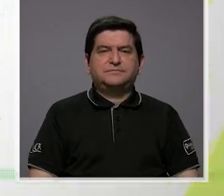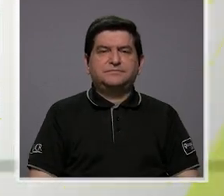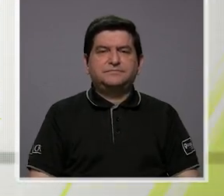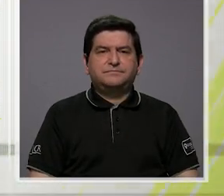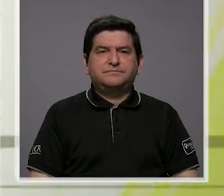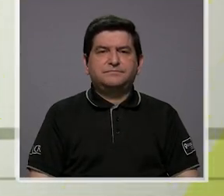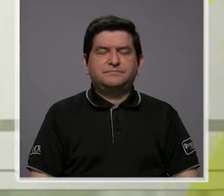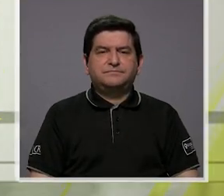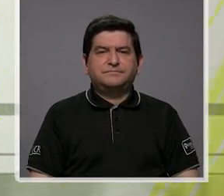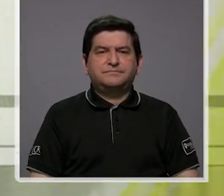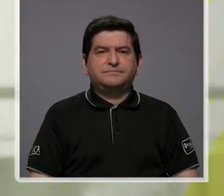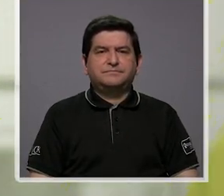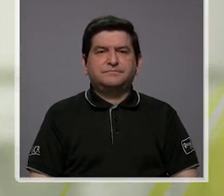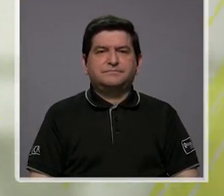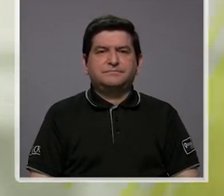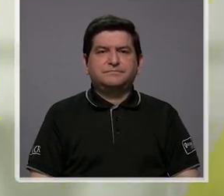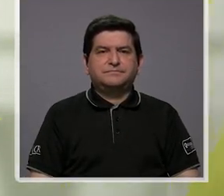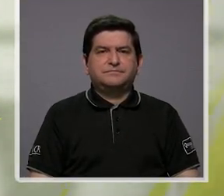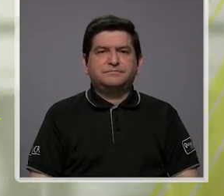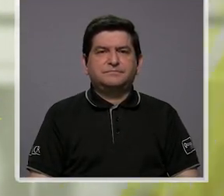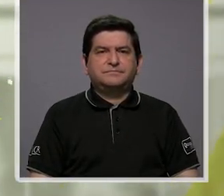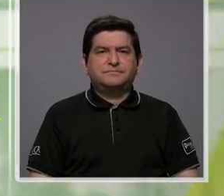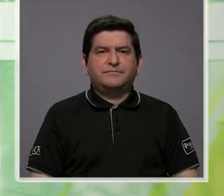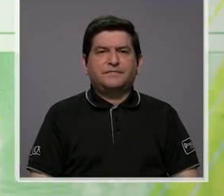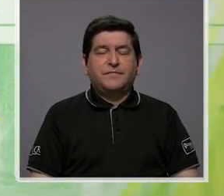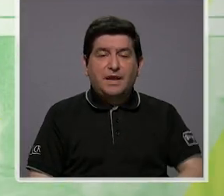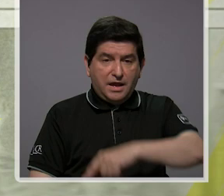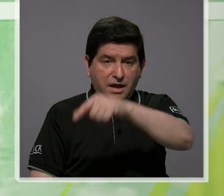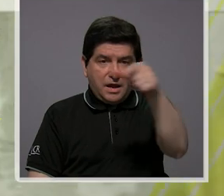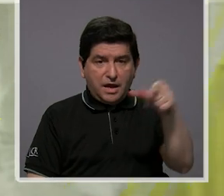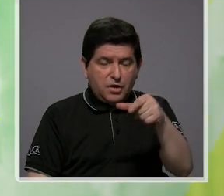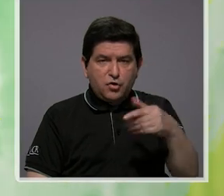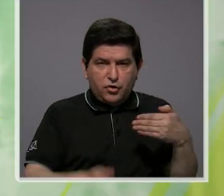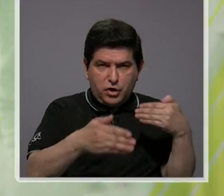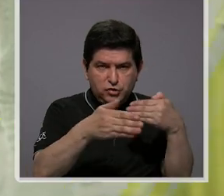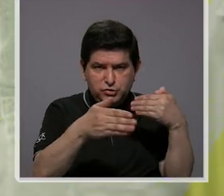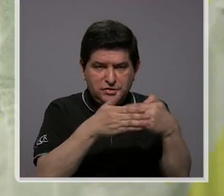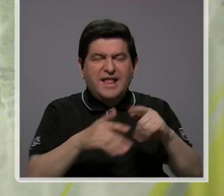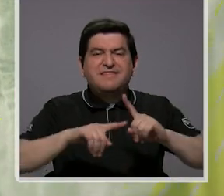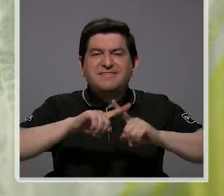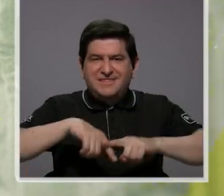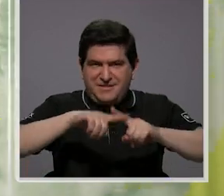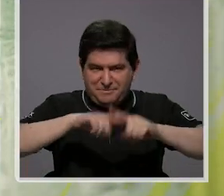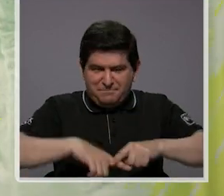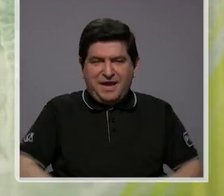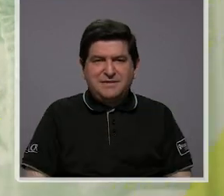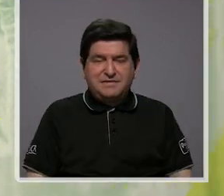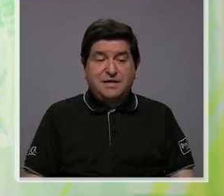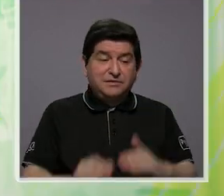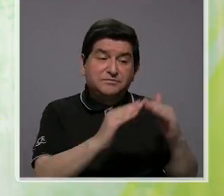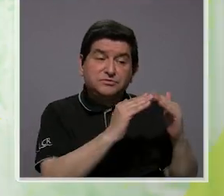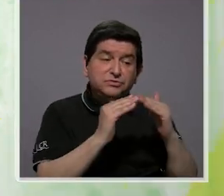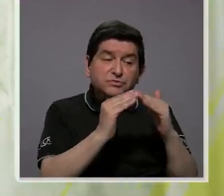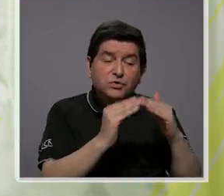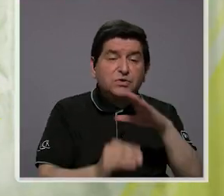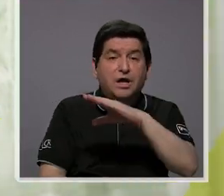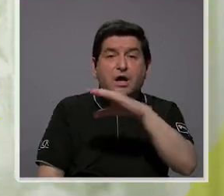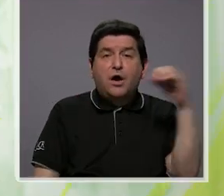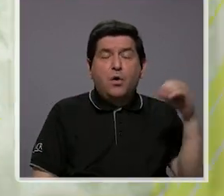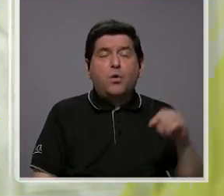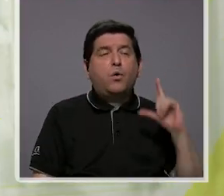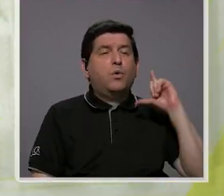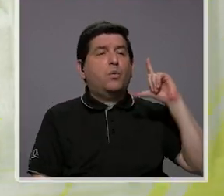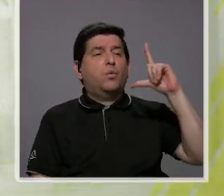En lo que son las riberas de los ríos, por ejemplo, depende si estamos en una zona urbana o en una